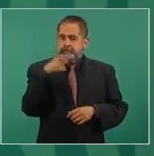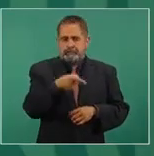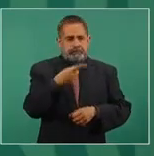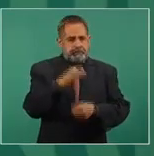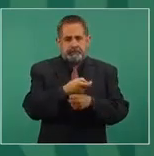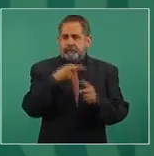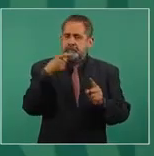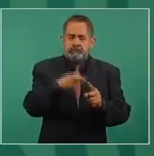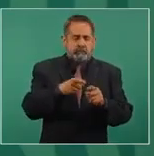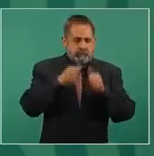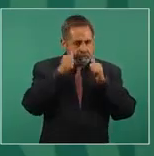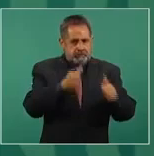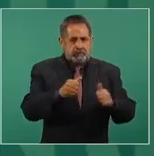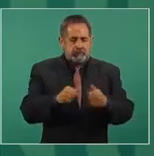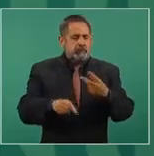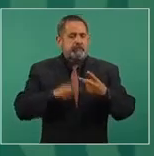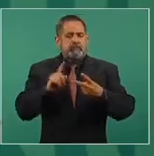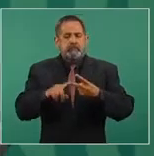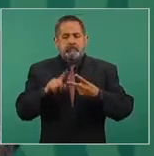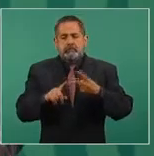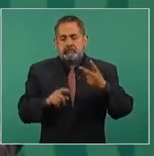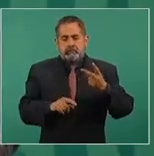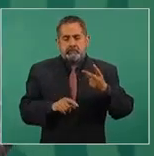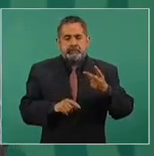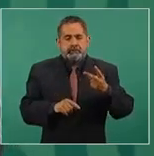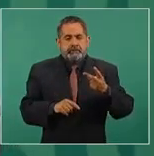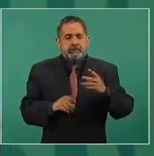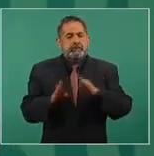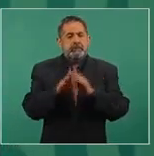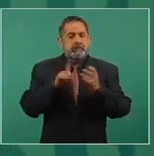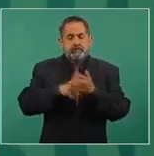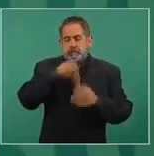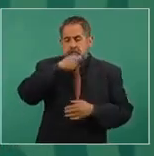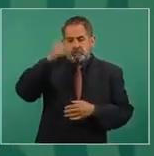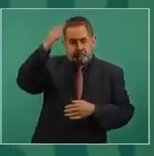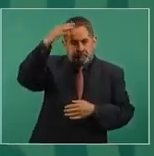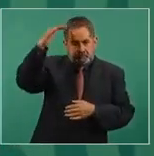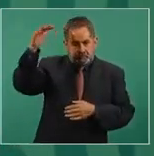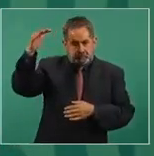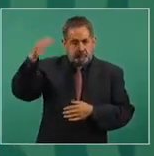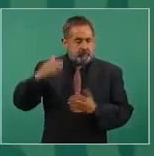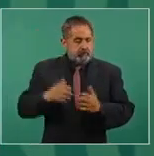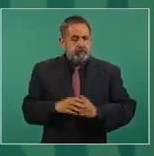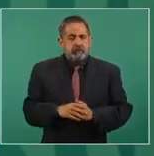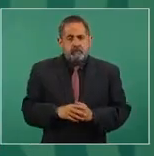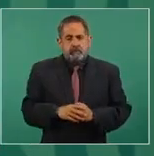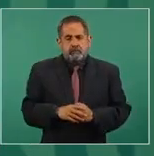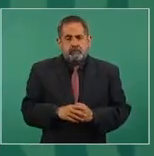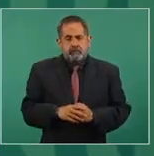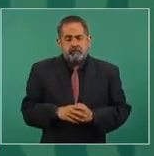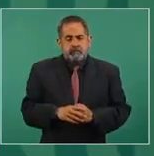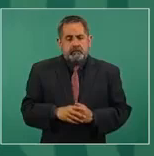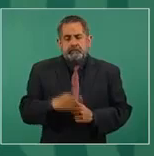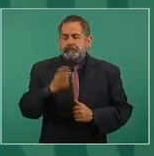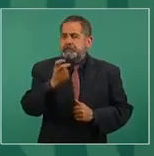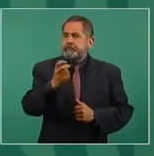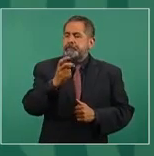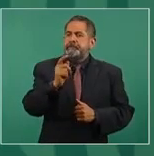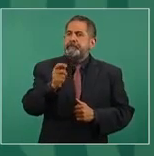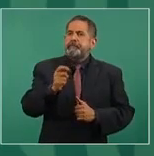Y lo segundo son adultos mayores. Por eso